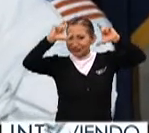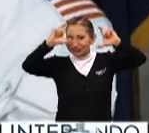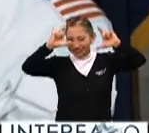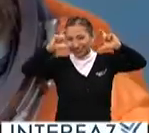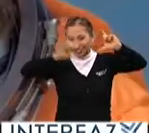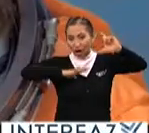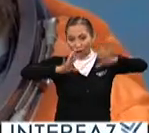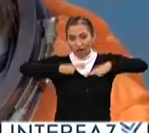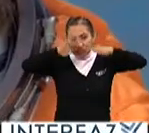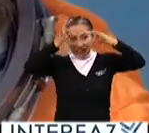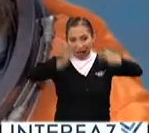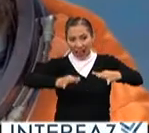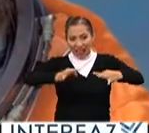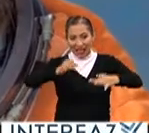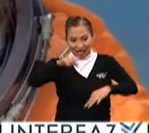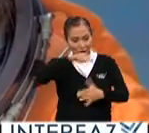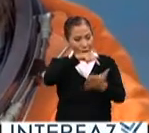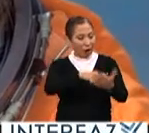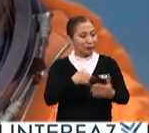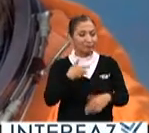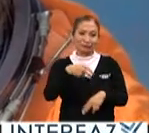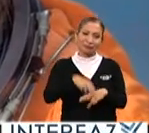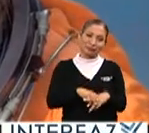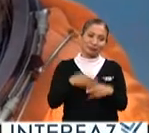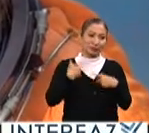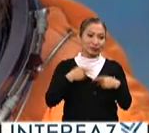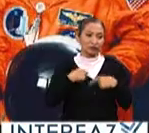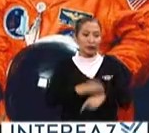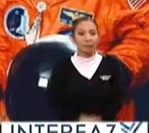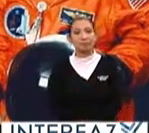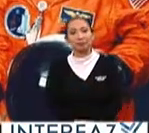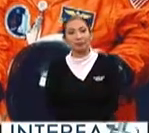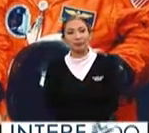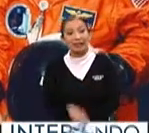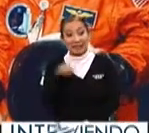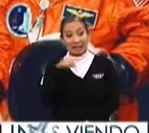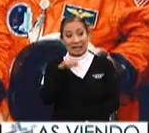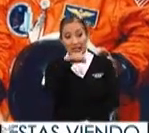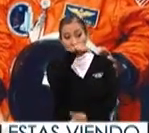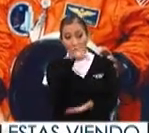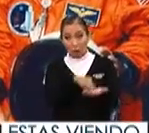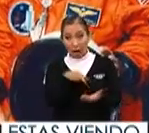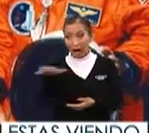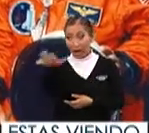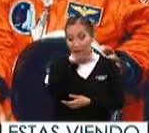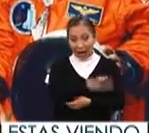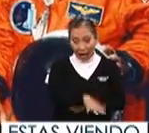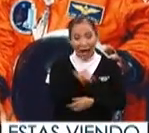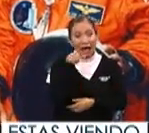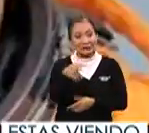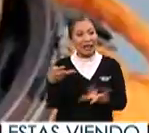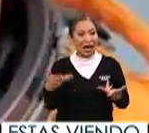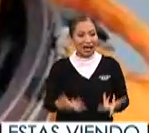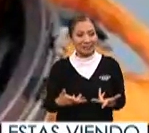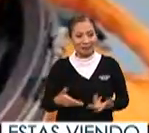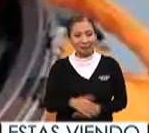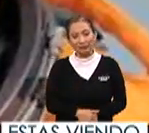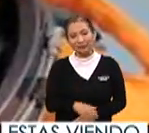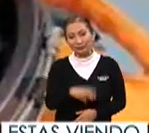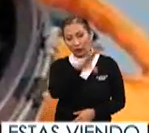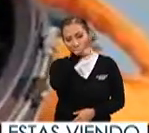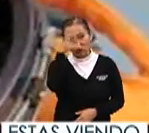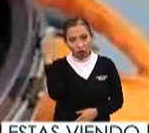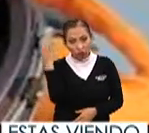fotografía oficial de la tripulación y es aquí precisamente donde se lleva a cabo esto